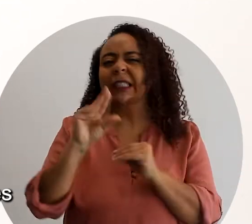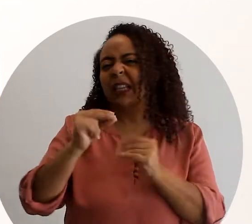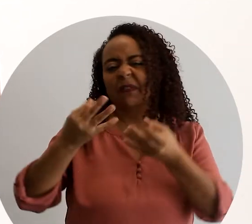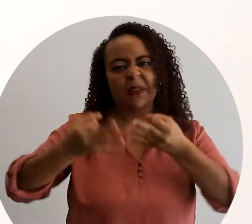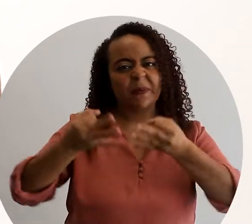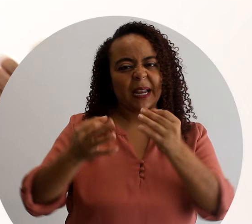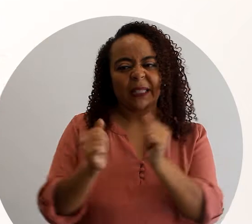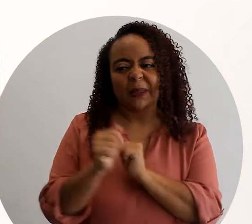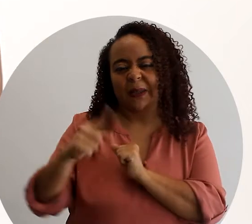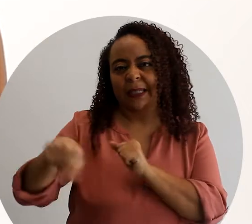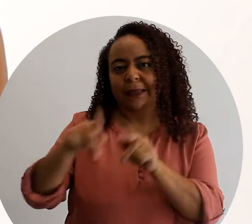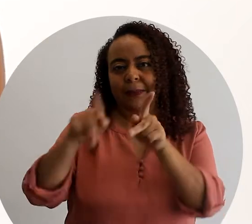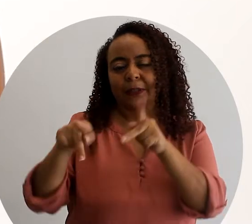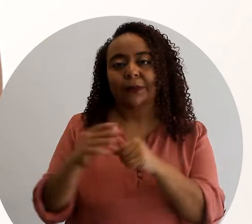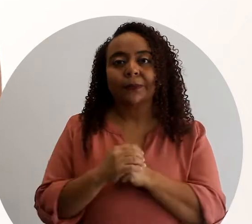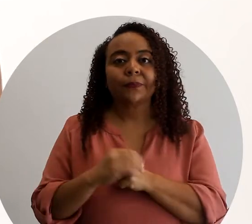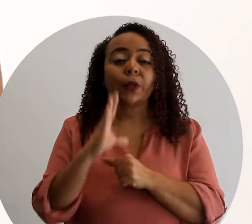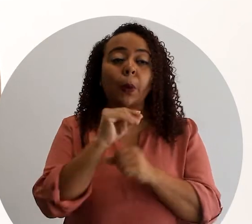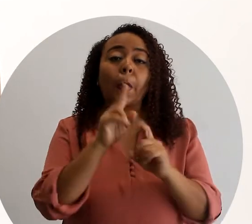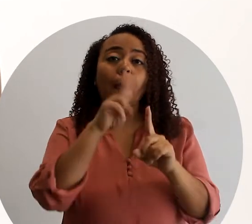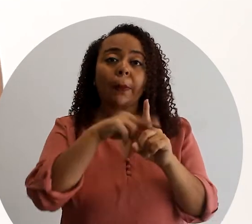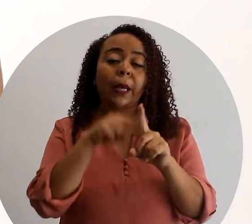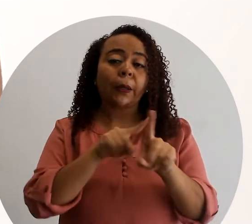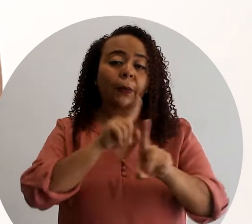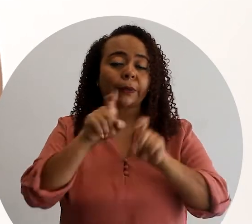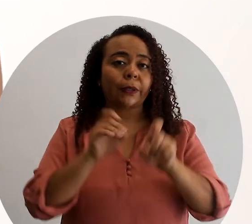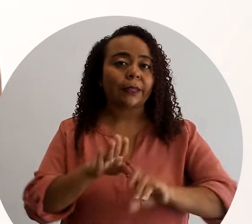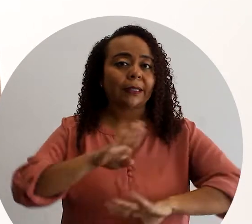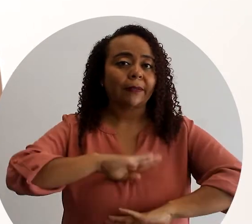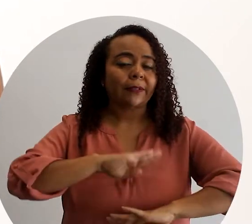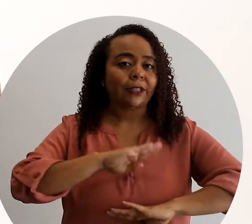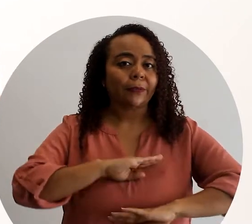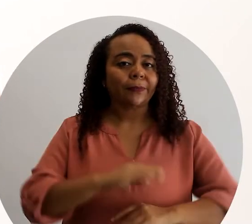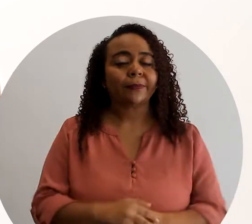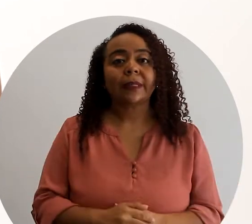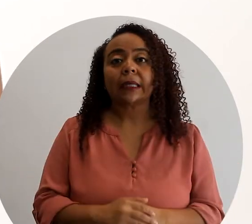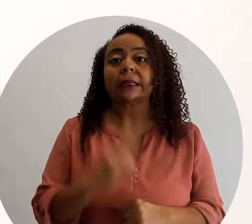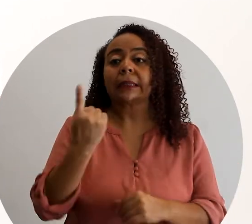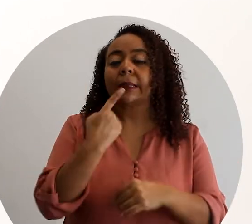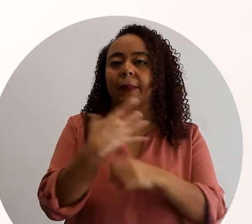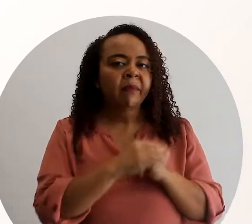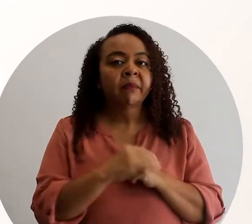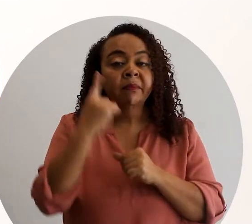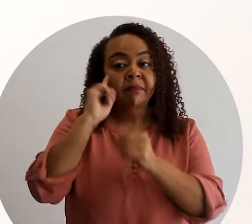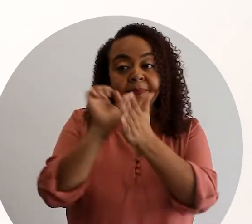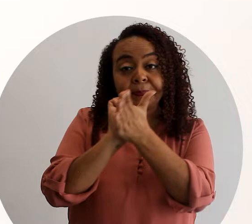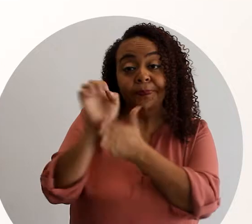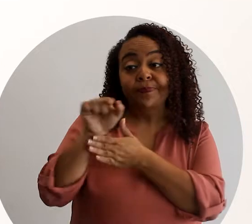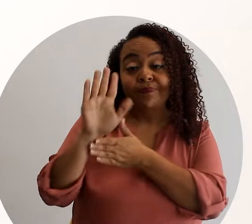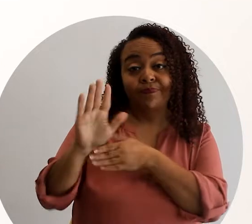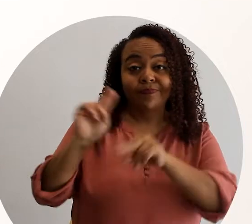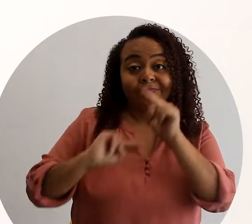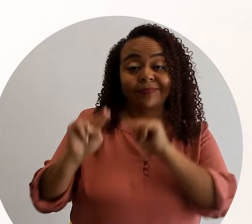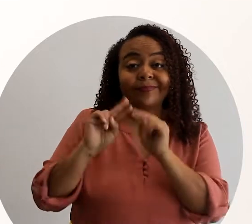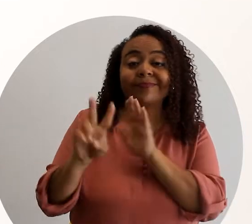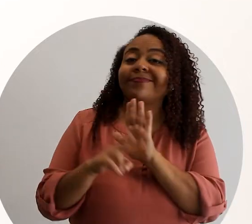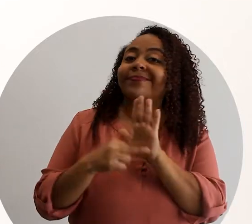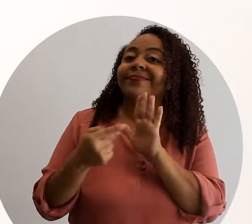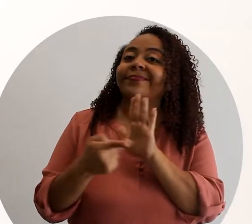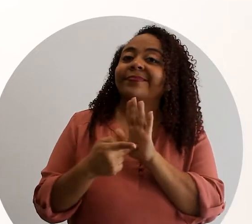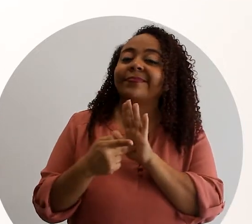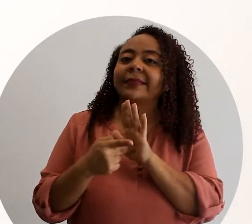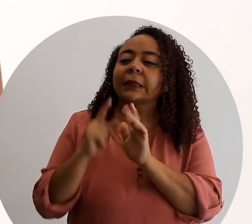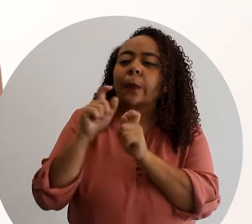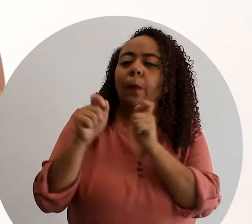informales con las mismas o aplicando un cuestionario de satisfacción cada vez que realicen una venda, para evitar que su negocio